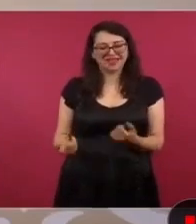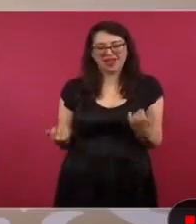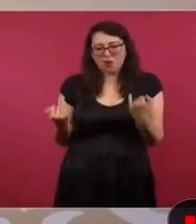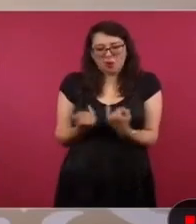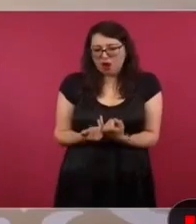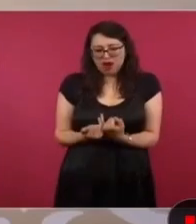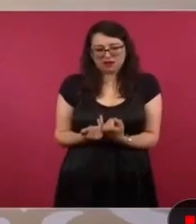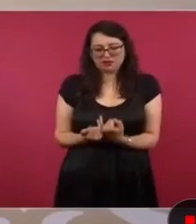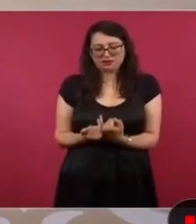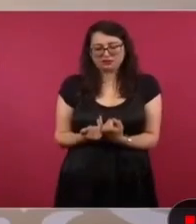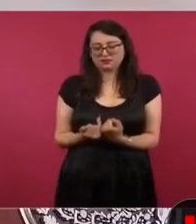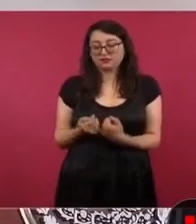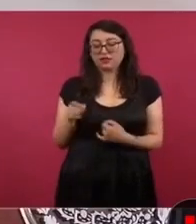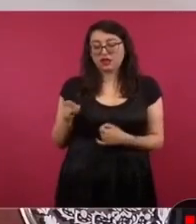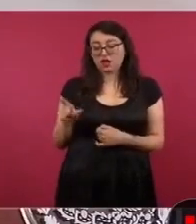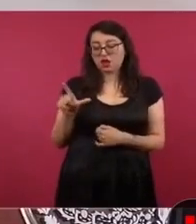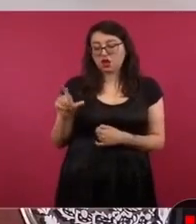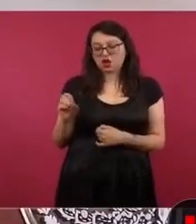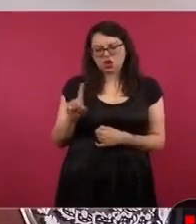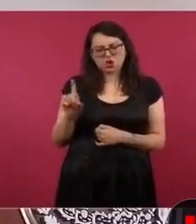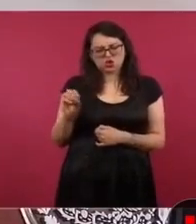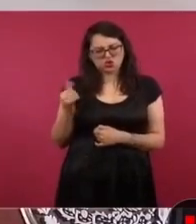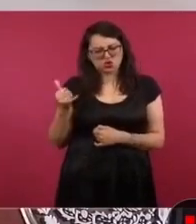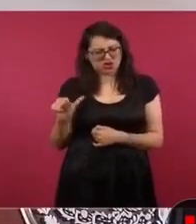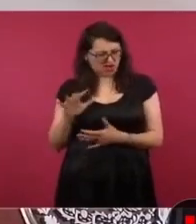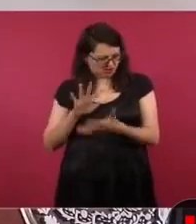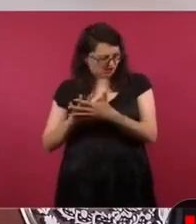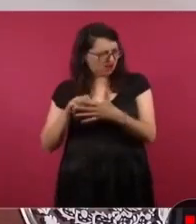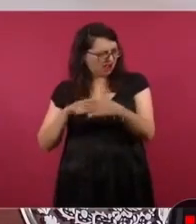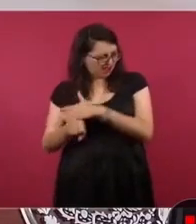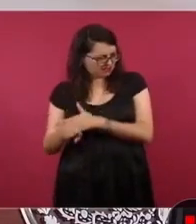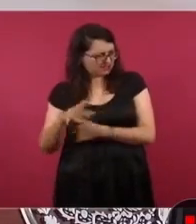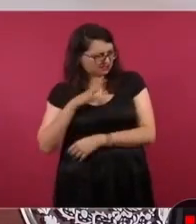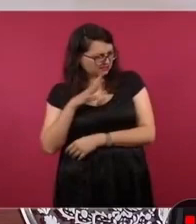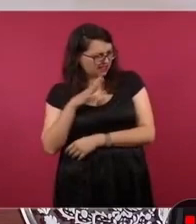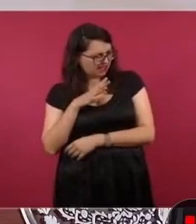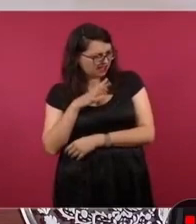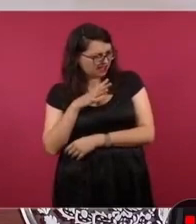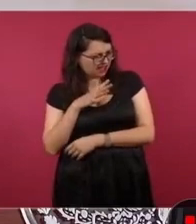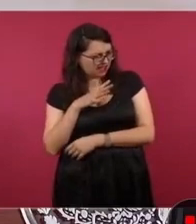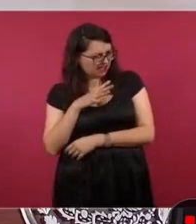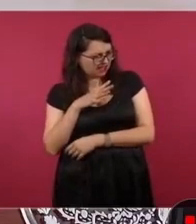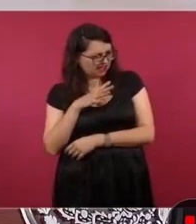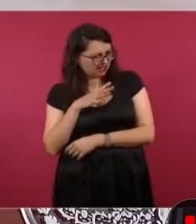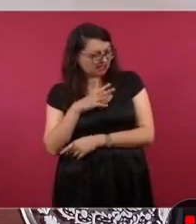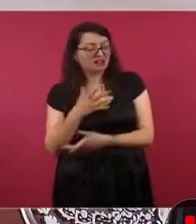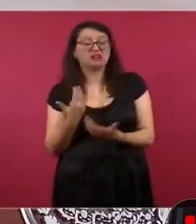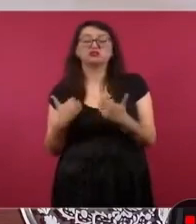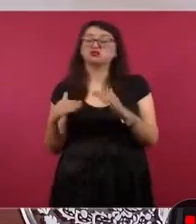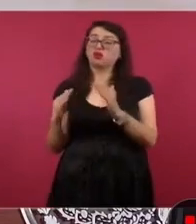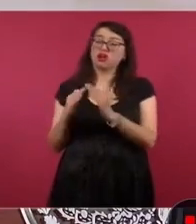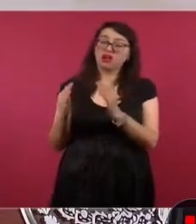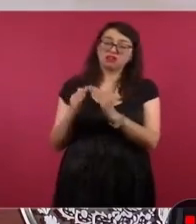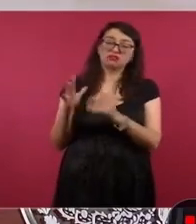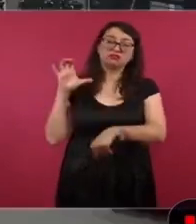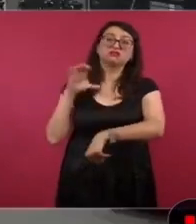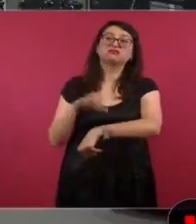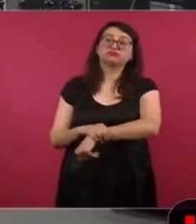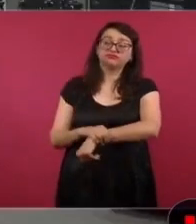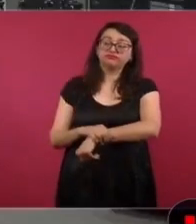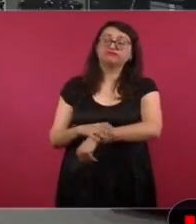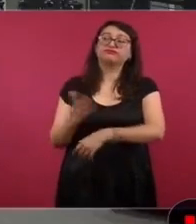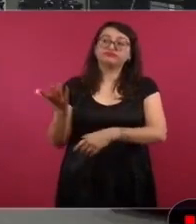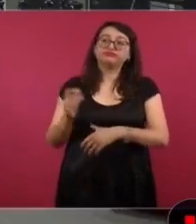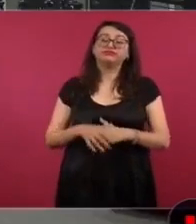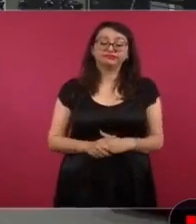Lozoya está en la cárcel o está… Es domiciliario. Igual que está en ese mismo proceso,